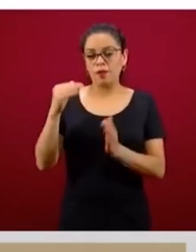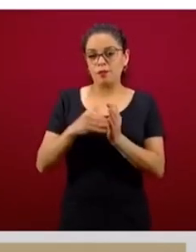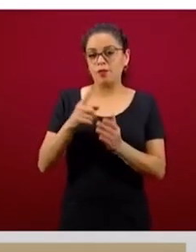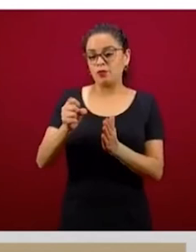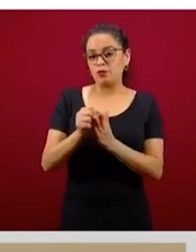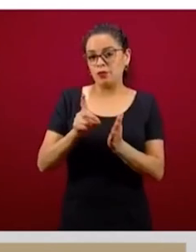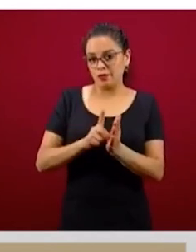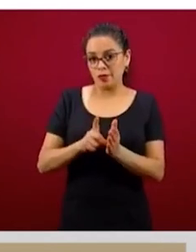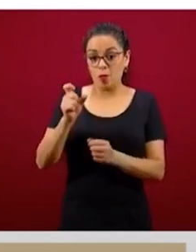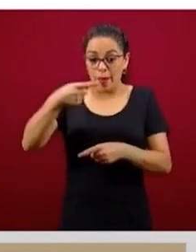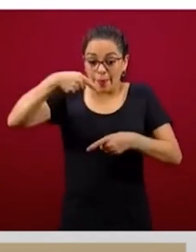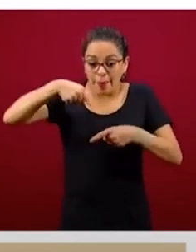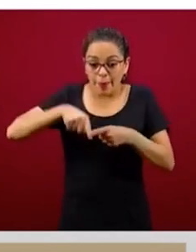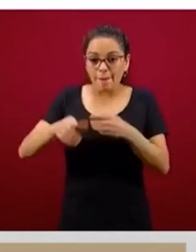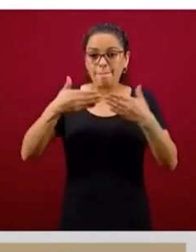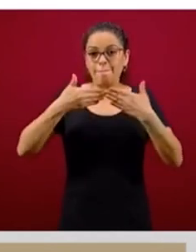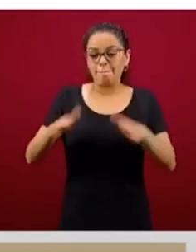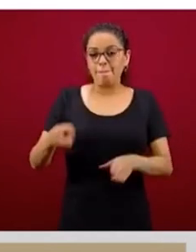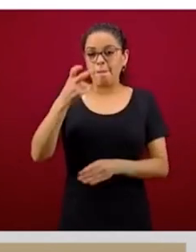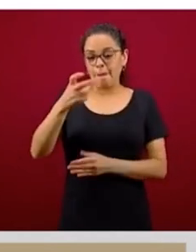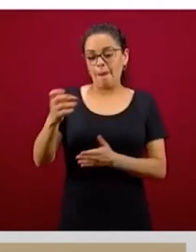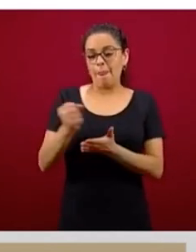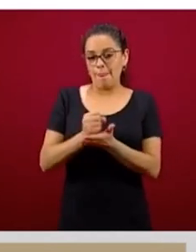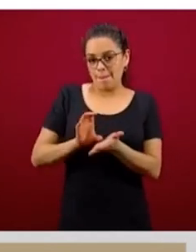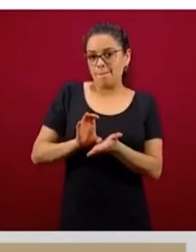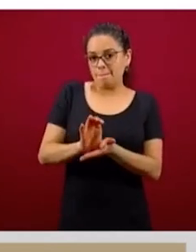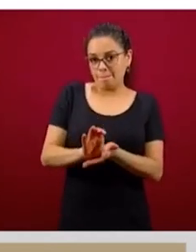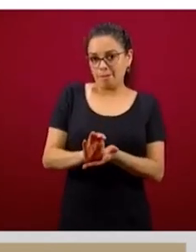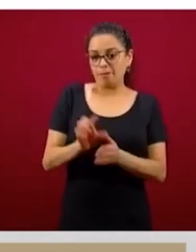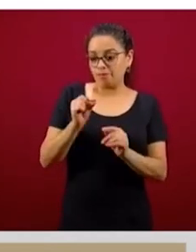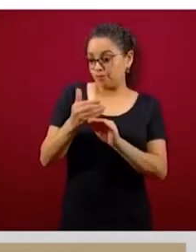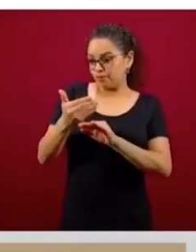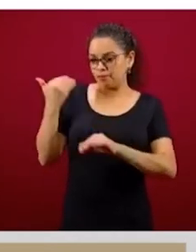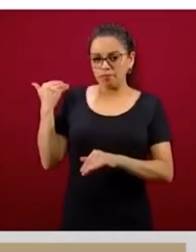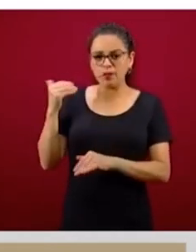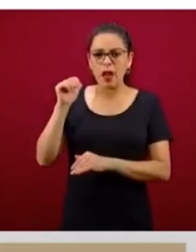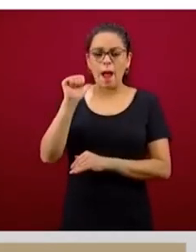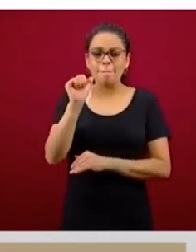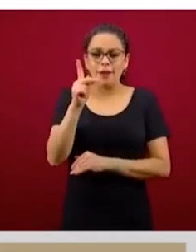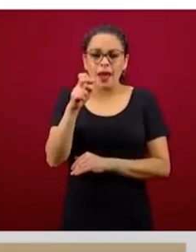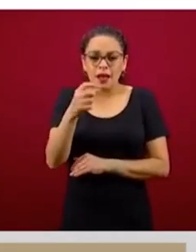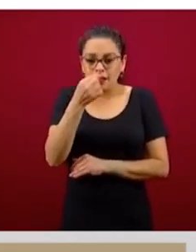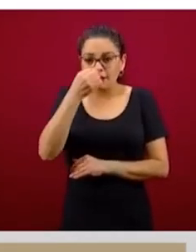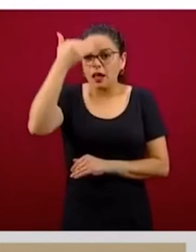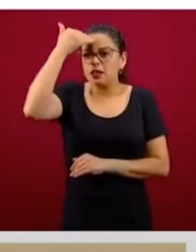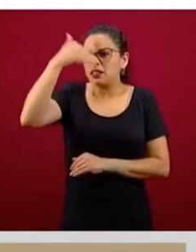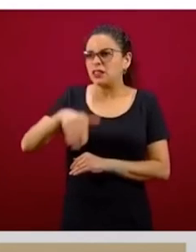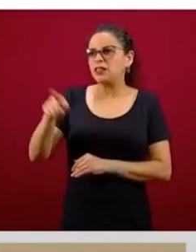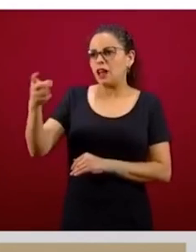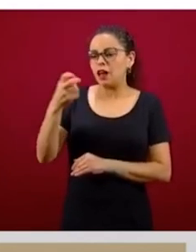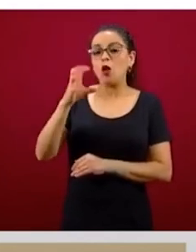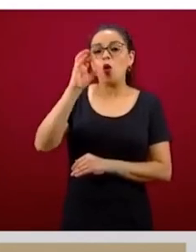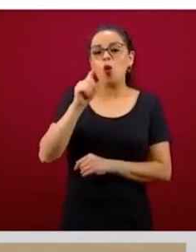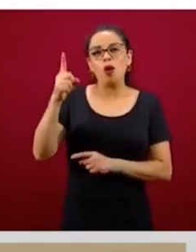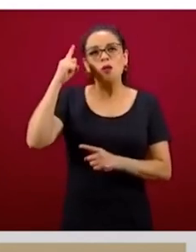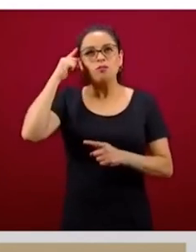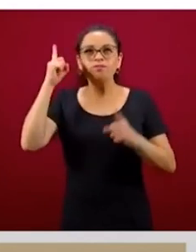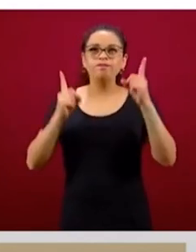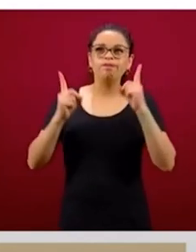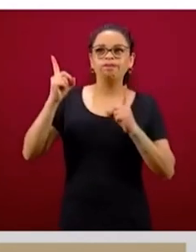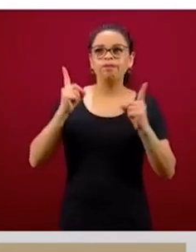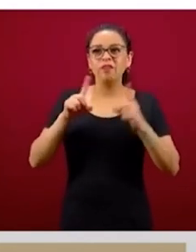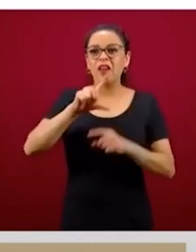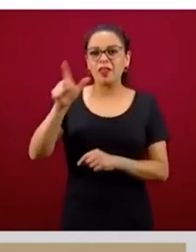del arranque. Algunos quizá se enteraron recientemente, otros estaban tomando la decisión u otros quizá dijeron, bueno,